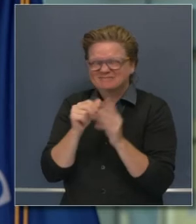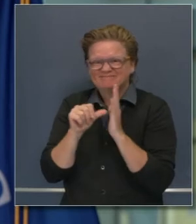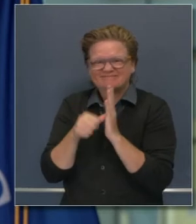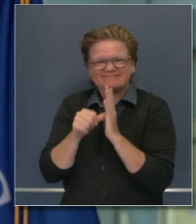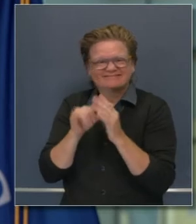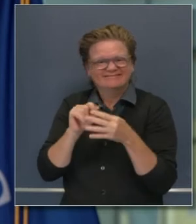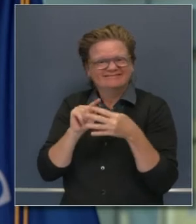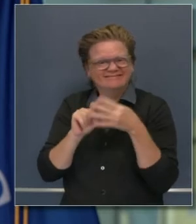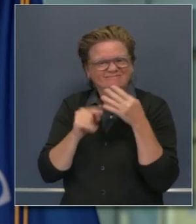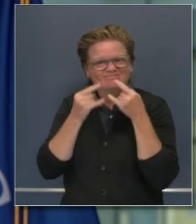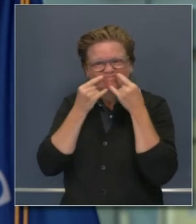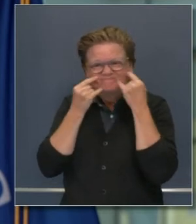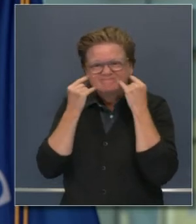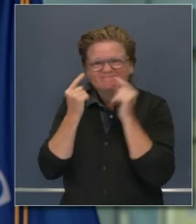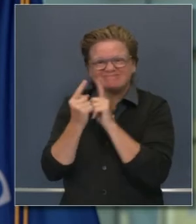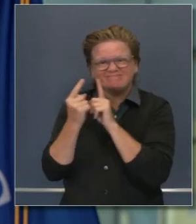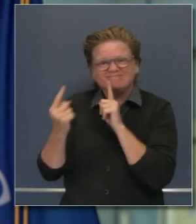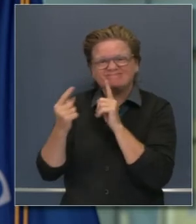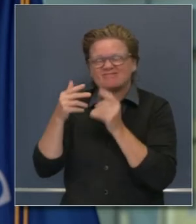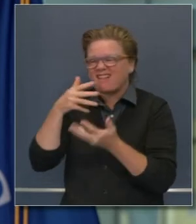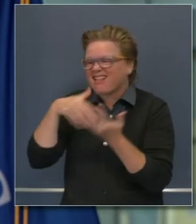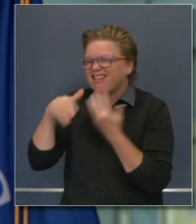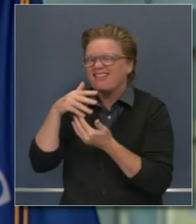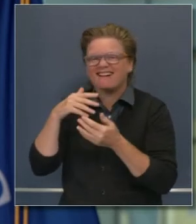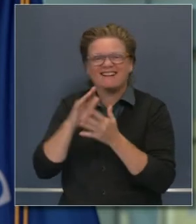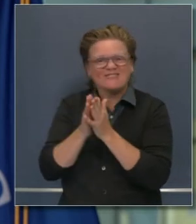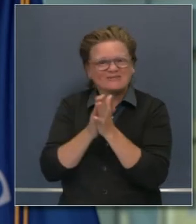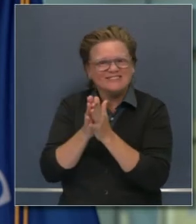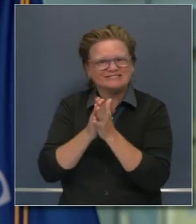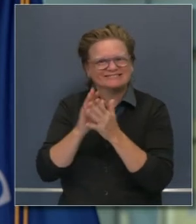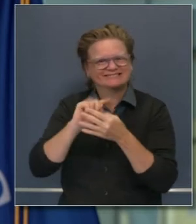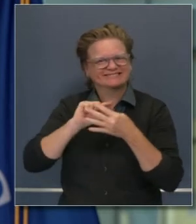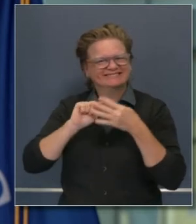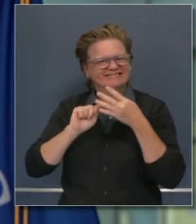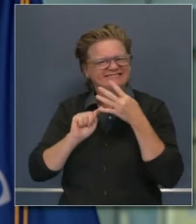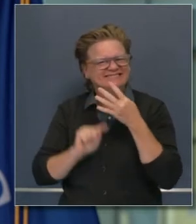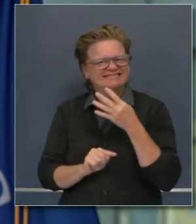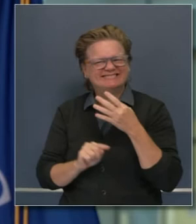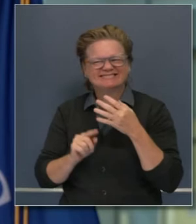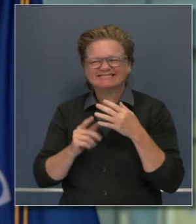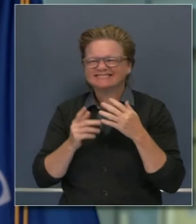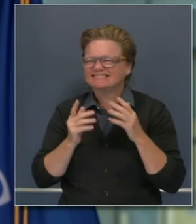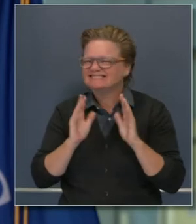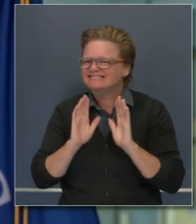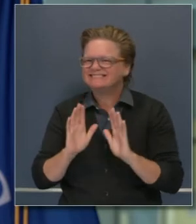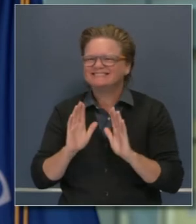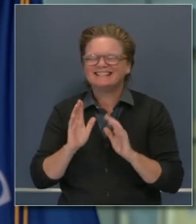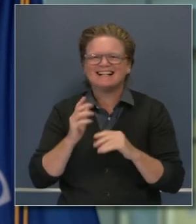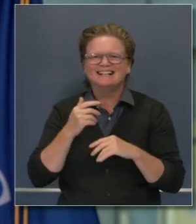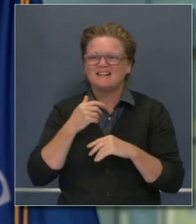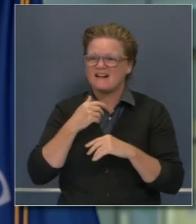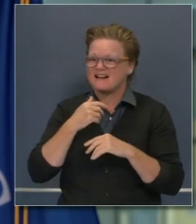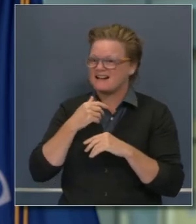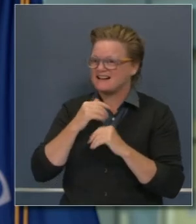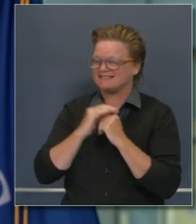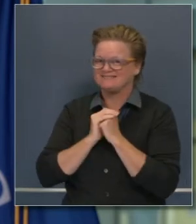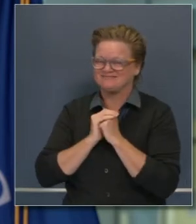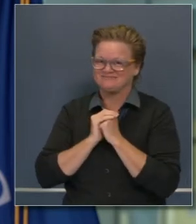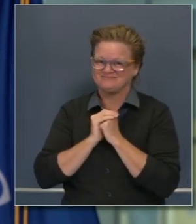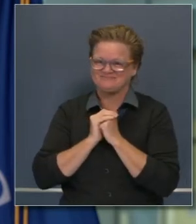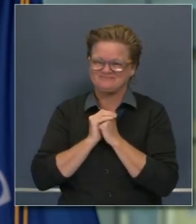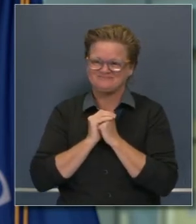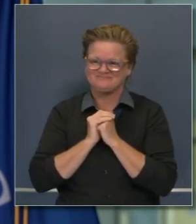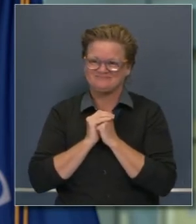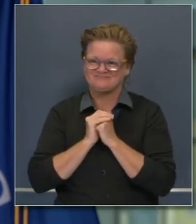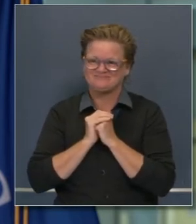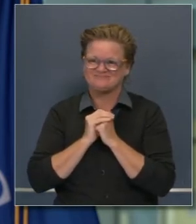anuncios públicos, recordándole a la gente de la importancia de ejercer cuidado. Esta enfermedad no